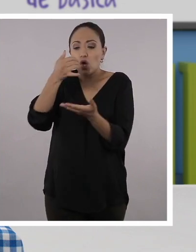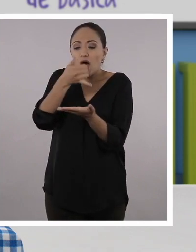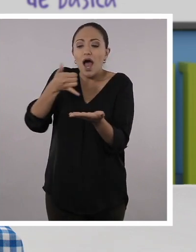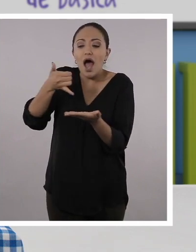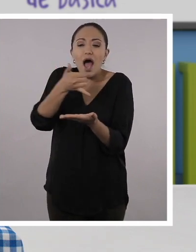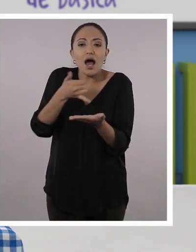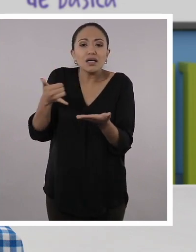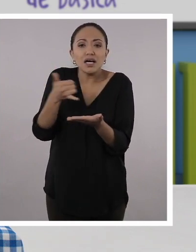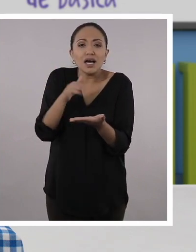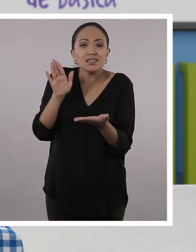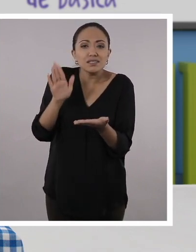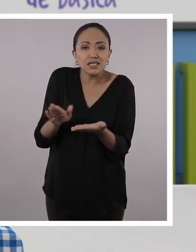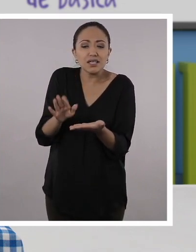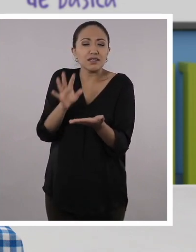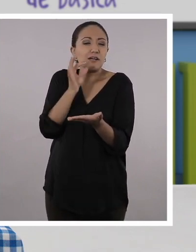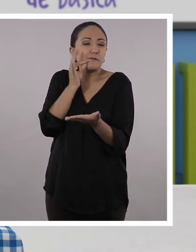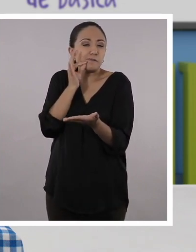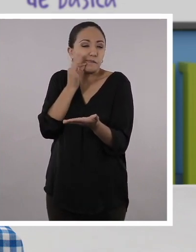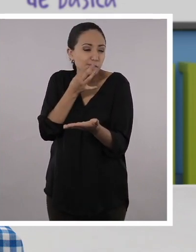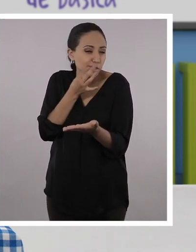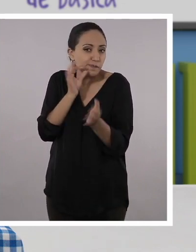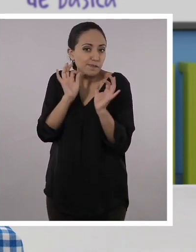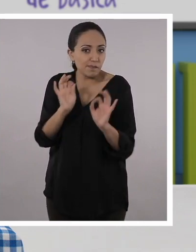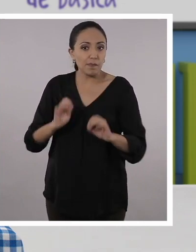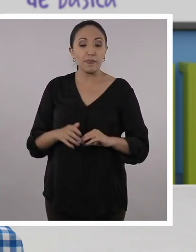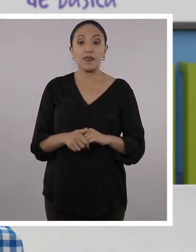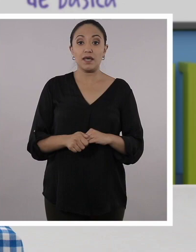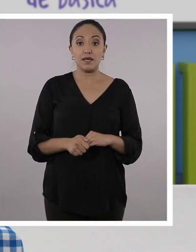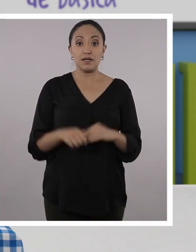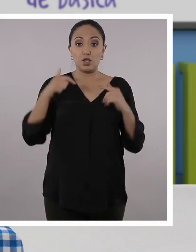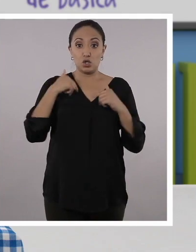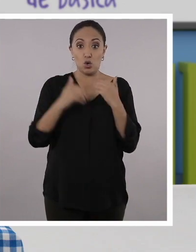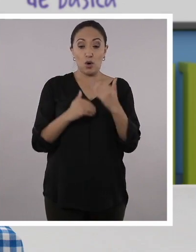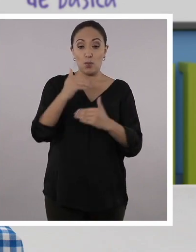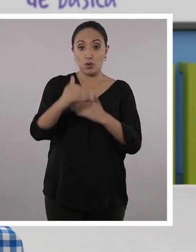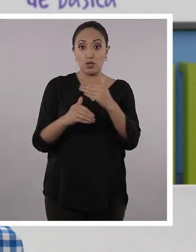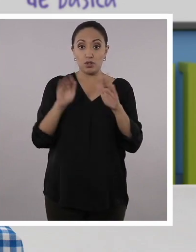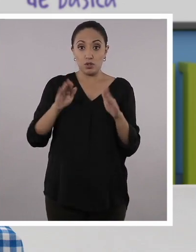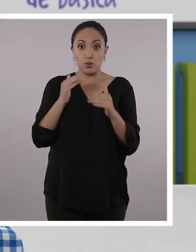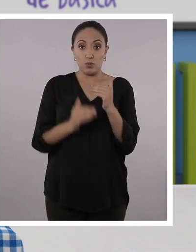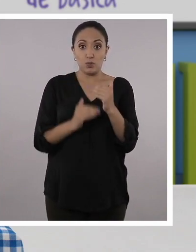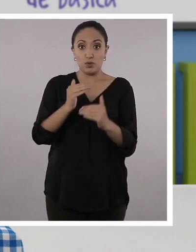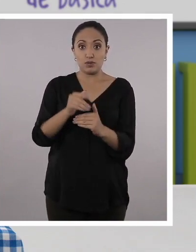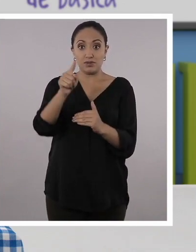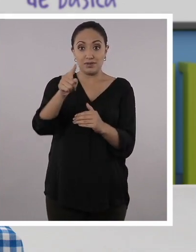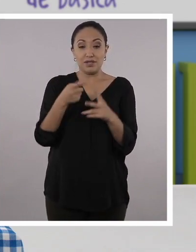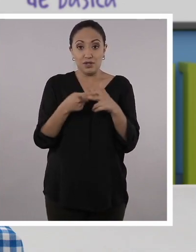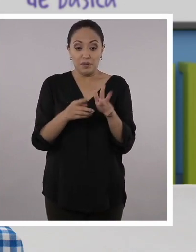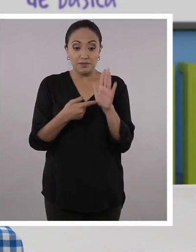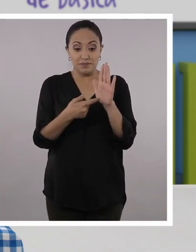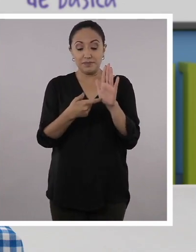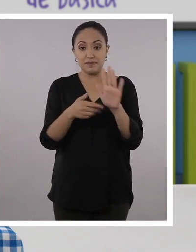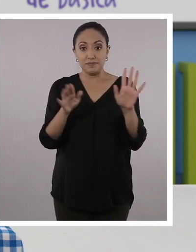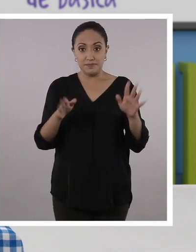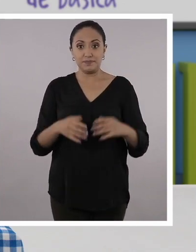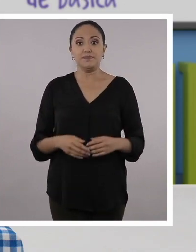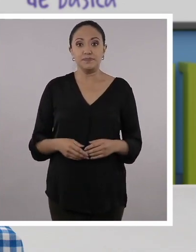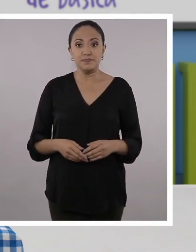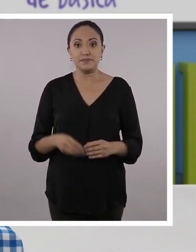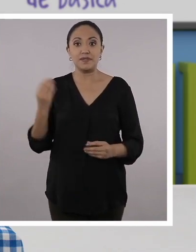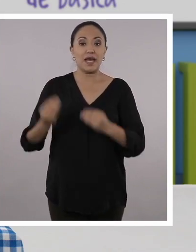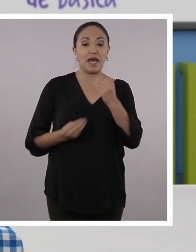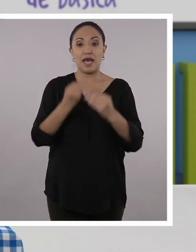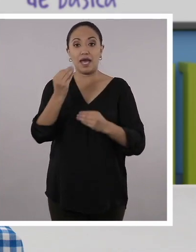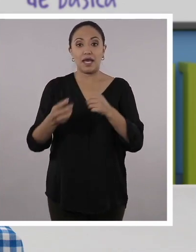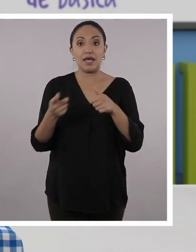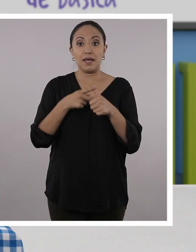de aceite para darle al refrito. Ese sabor especial. Yo me adelanté un poquito en el proceso para ya podérselos presentar a ustedes. Lo